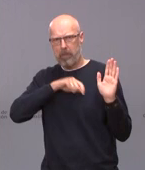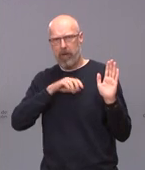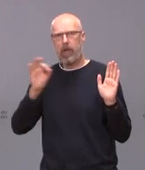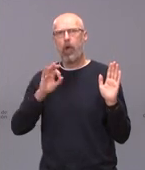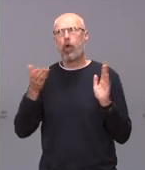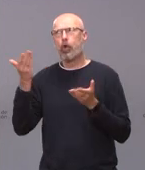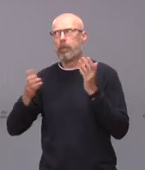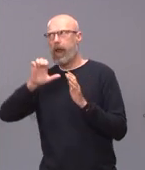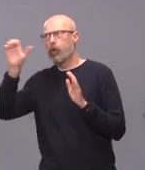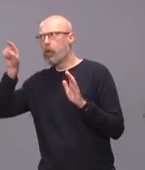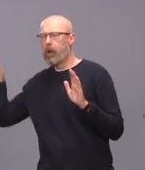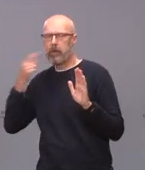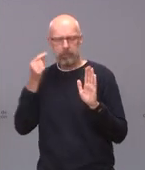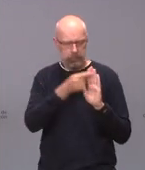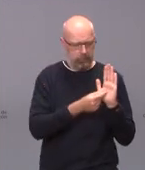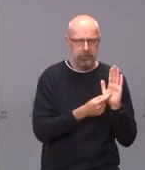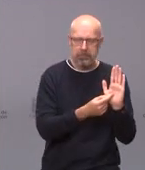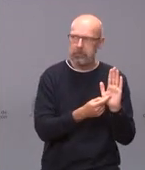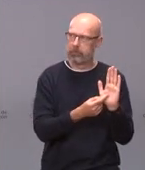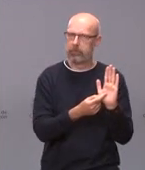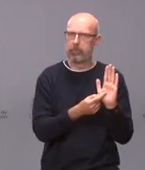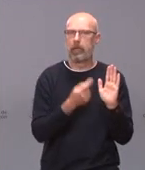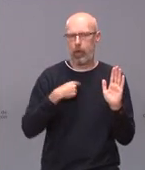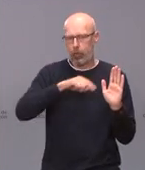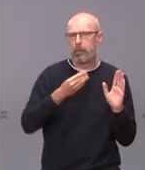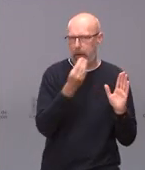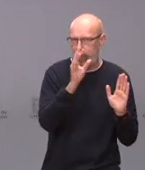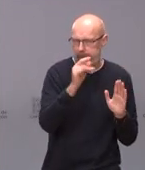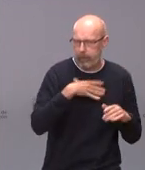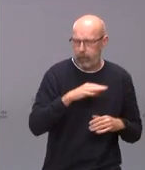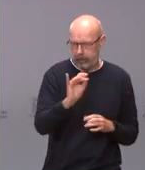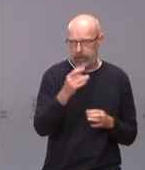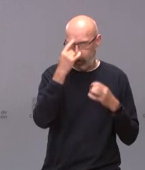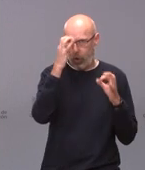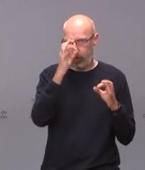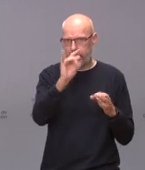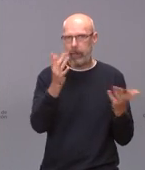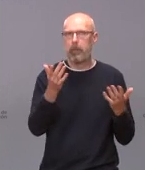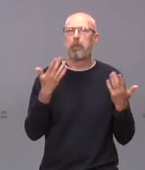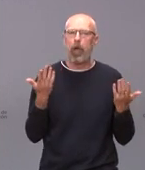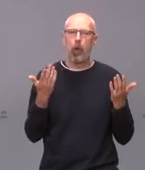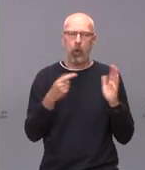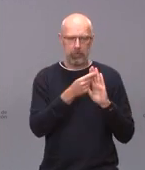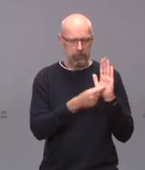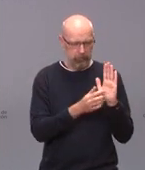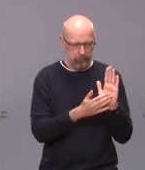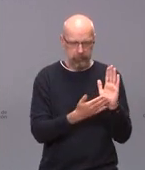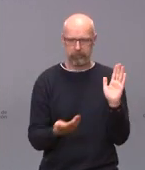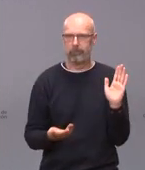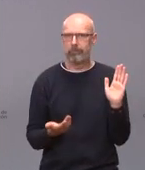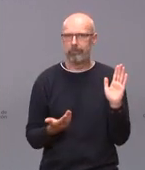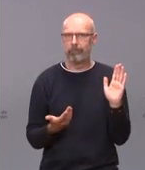el resto de Europa, siempre podemos mejorar. Es decir, que no nos negamos a mejorar. Pero yo creo que a